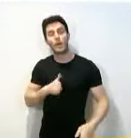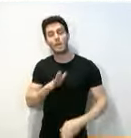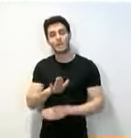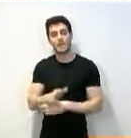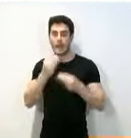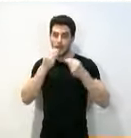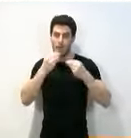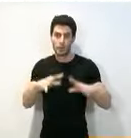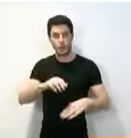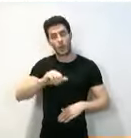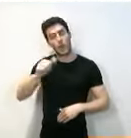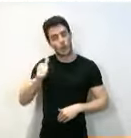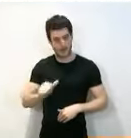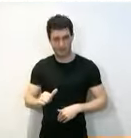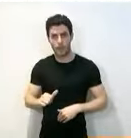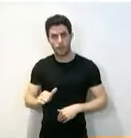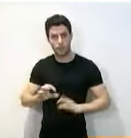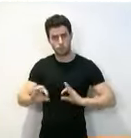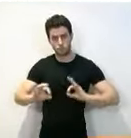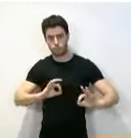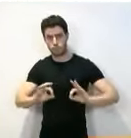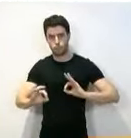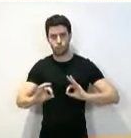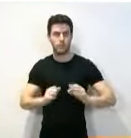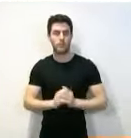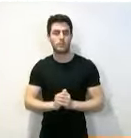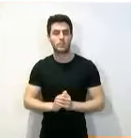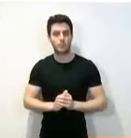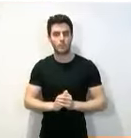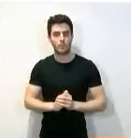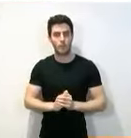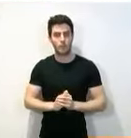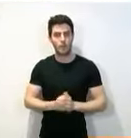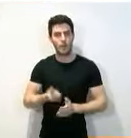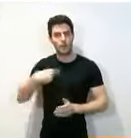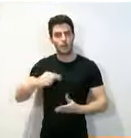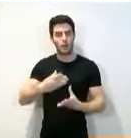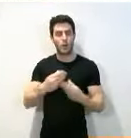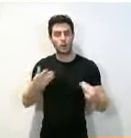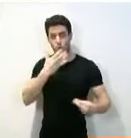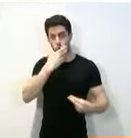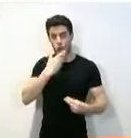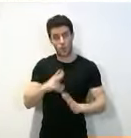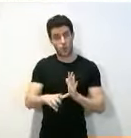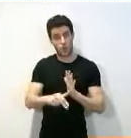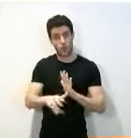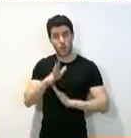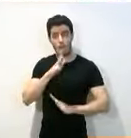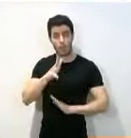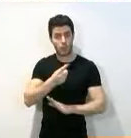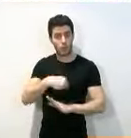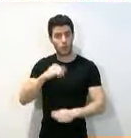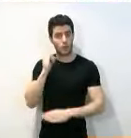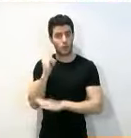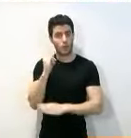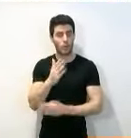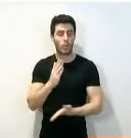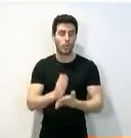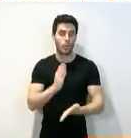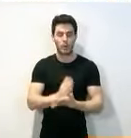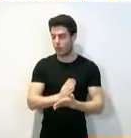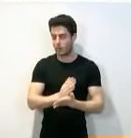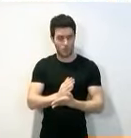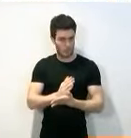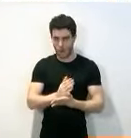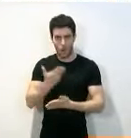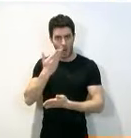nájerillenses, que muchos conocimos ya tardíamente porque no lo estudiábamos en el instituto, no lo estudiábamos en el